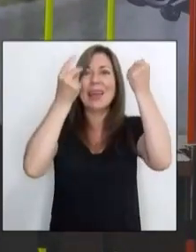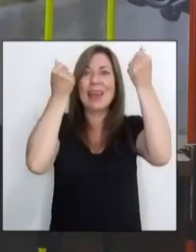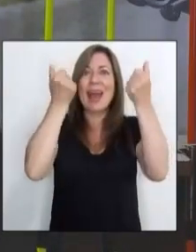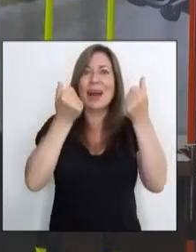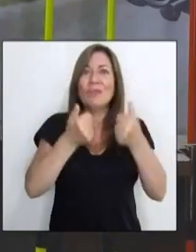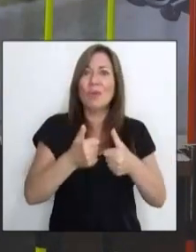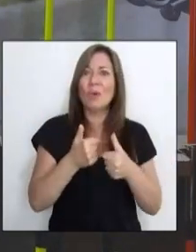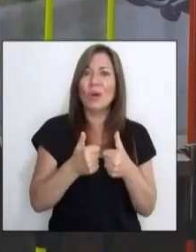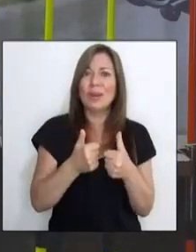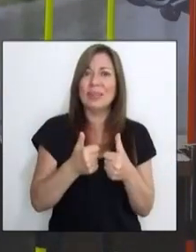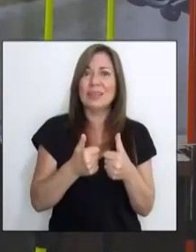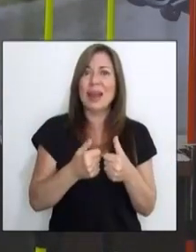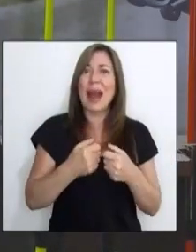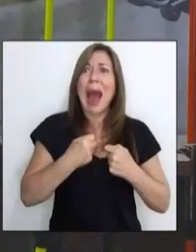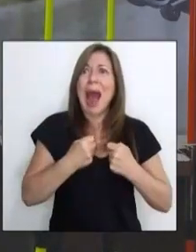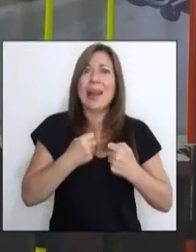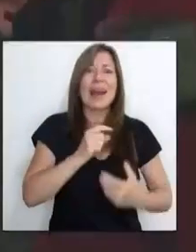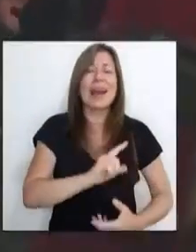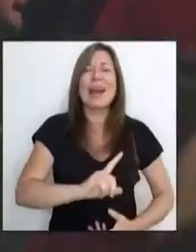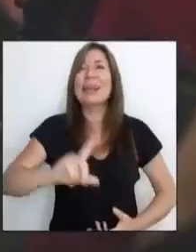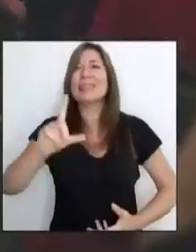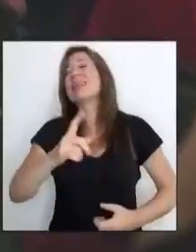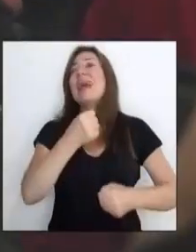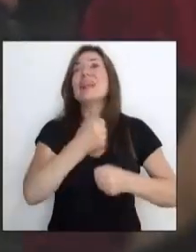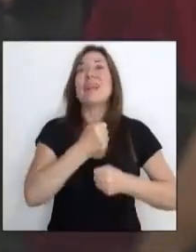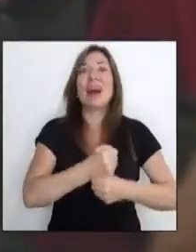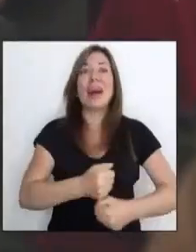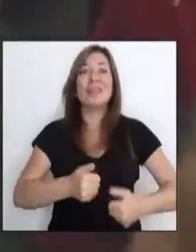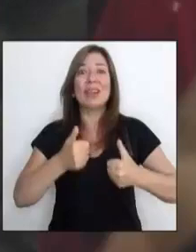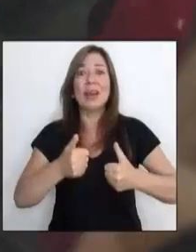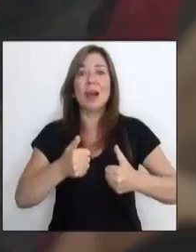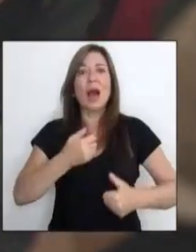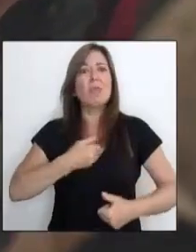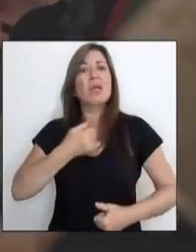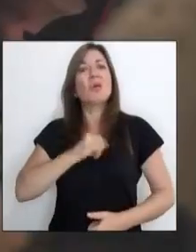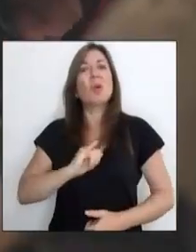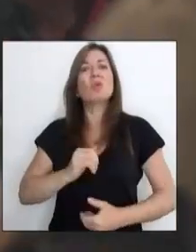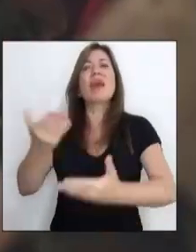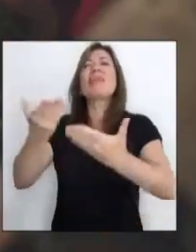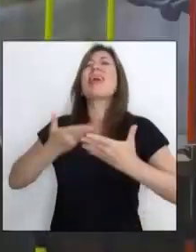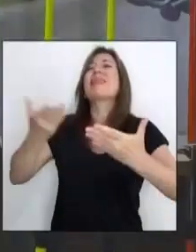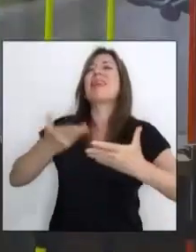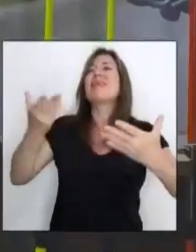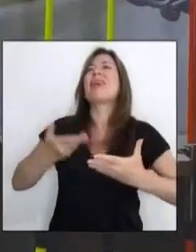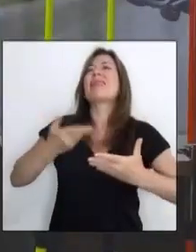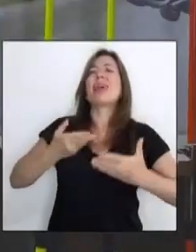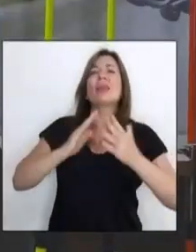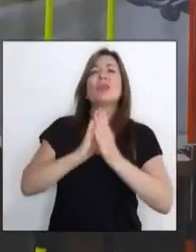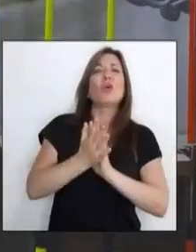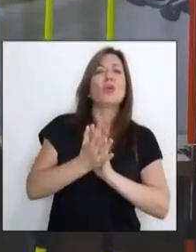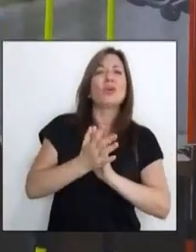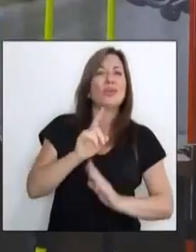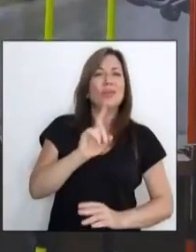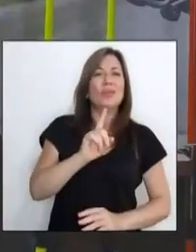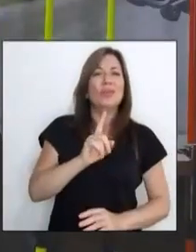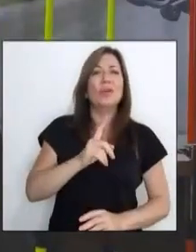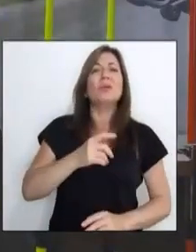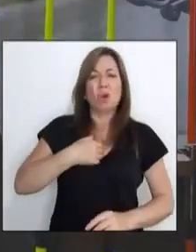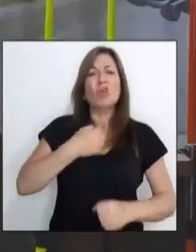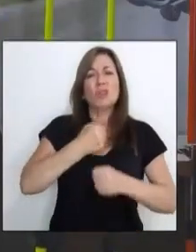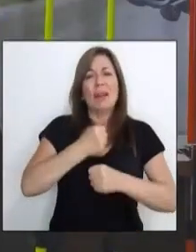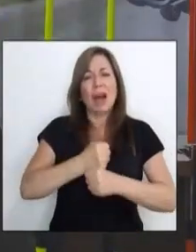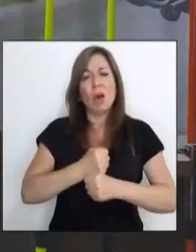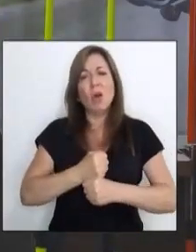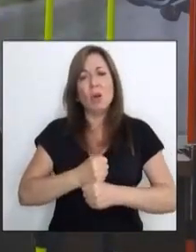buenas ideas, tenemos ganas de crecer y ganas de trabajar. A mí no me gusta que me regalen nada. Yo